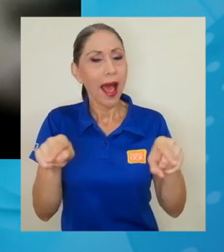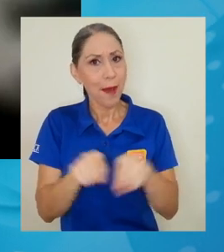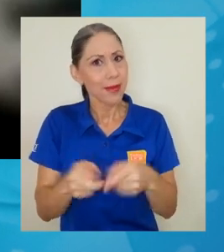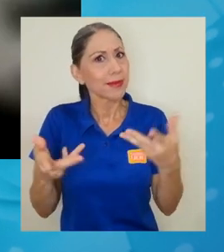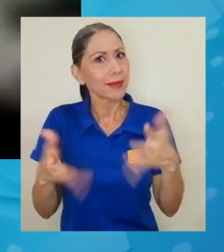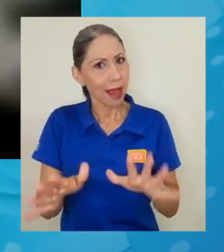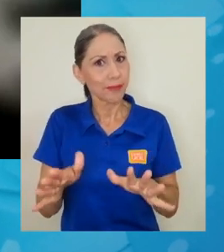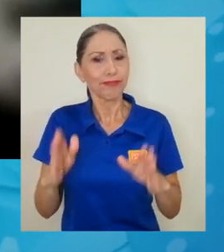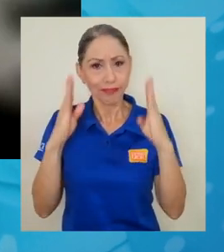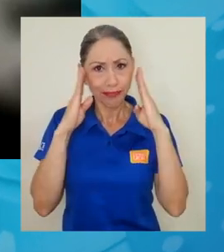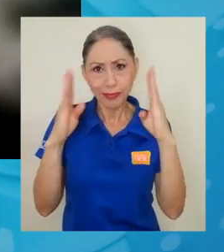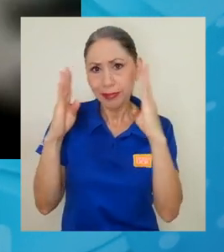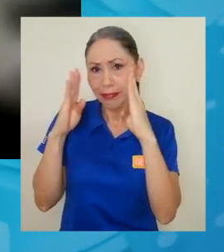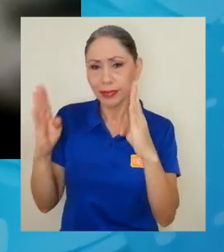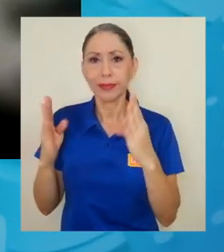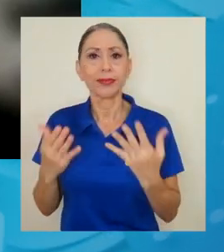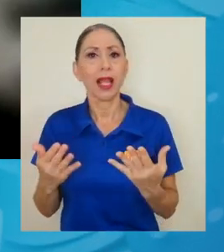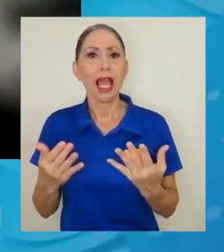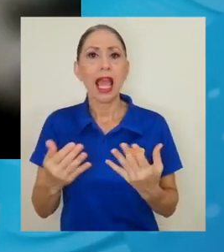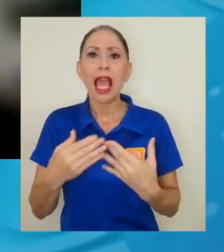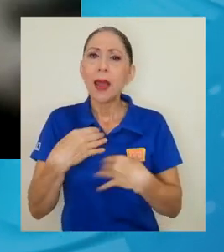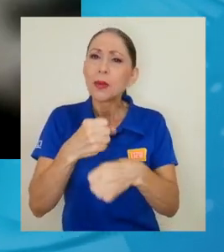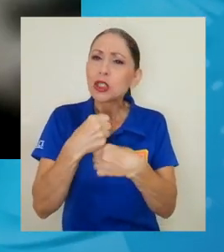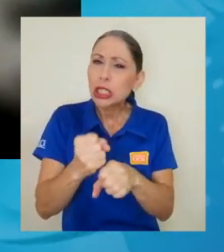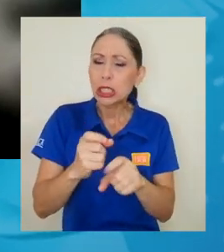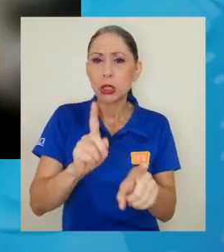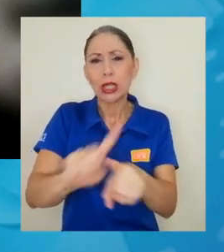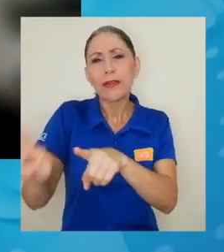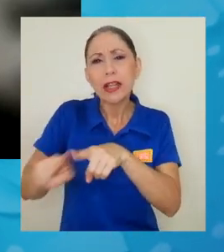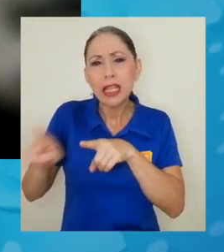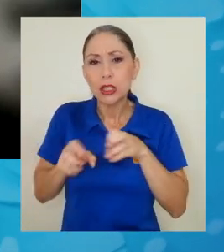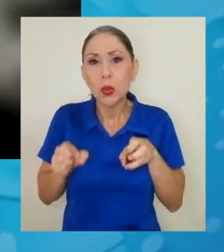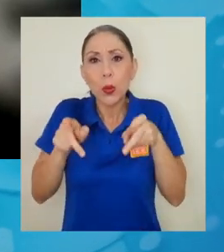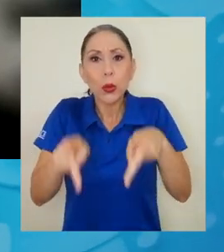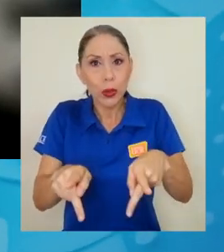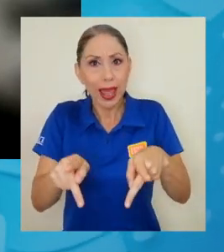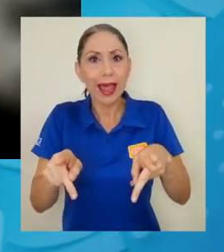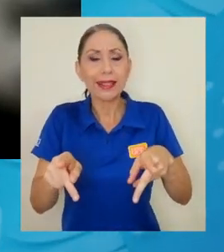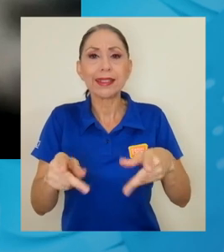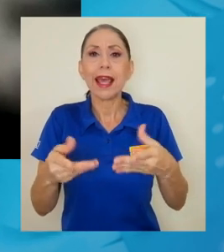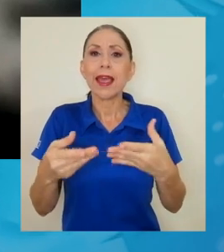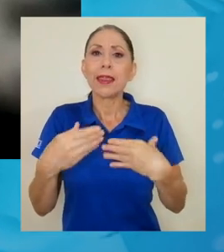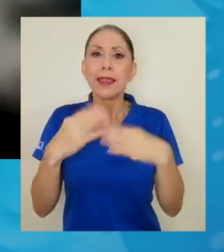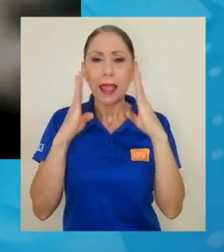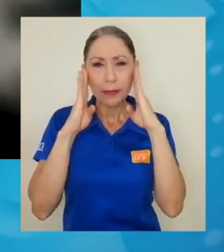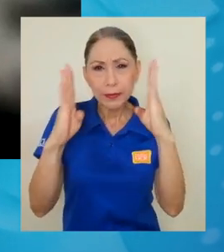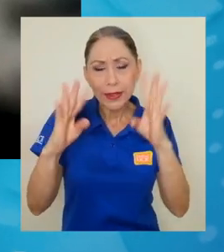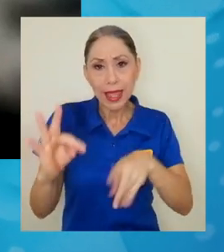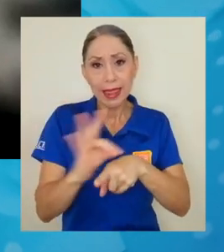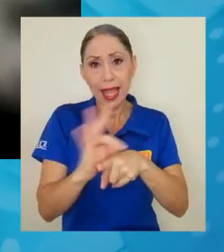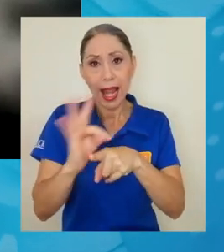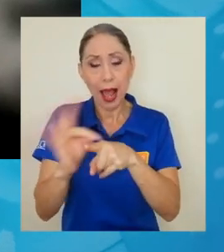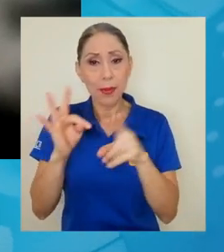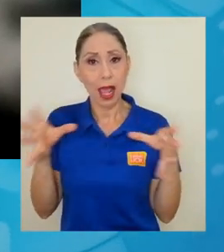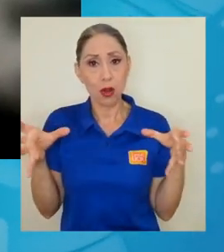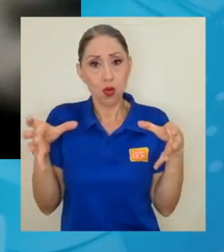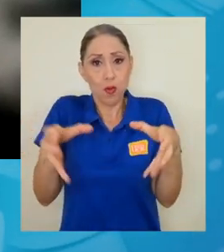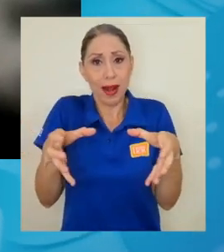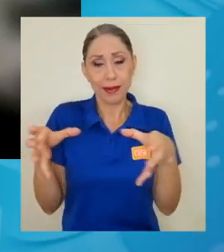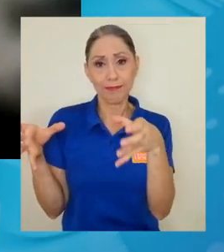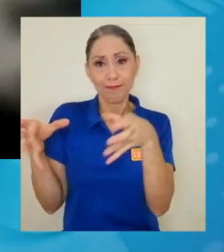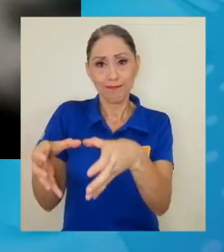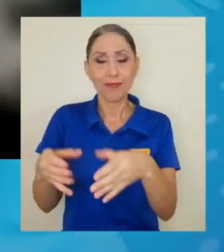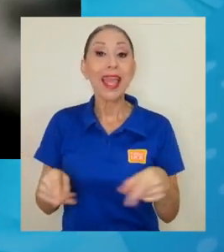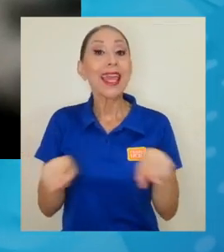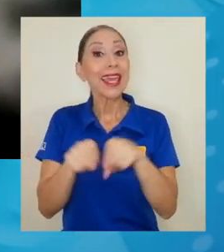establecido múltiples espacios de terapia grupal para responder también y desde los CASE